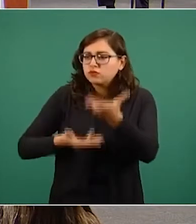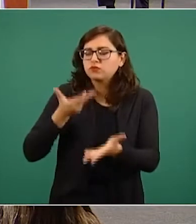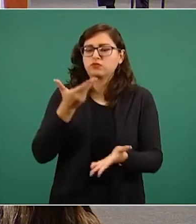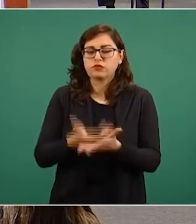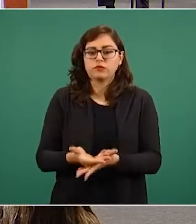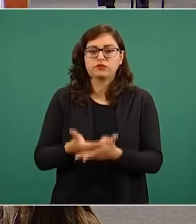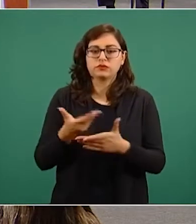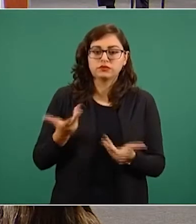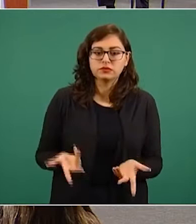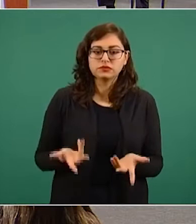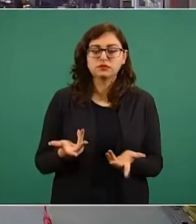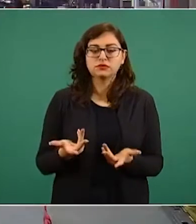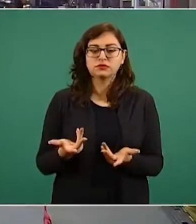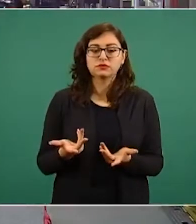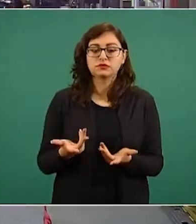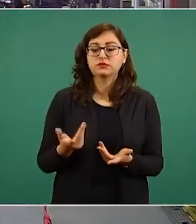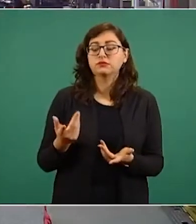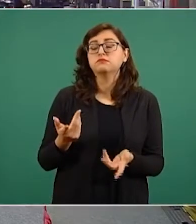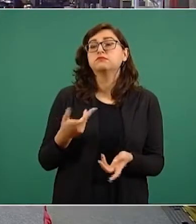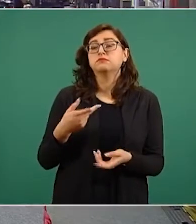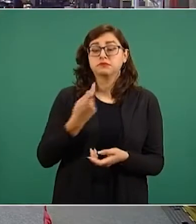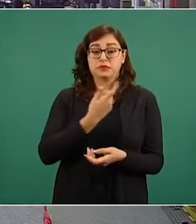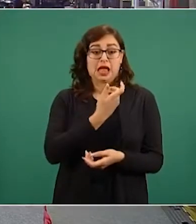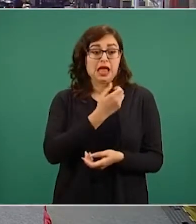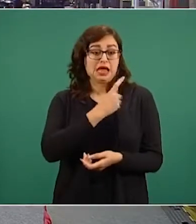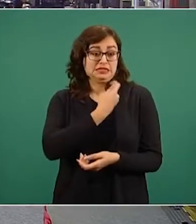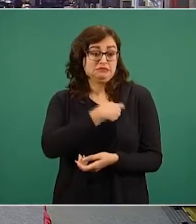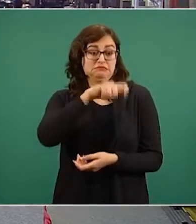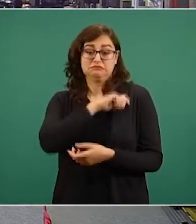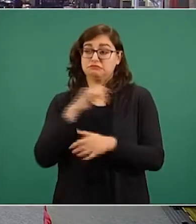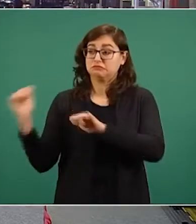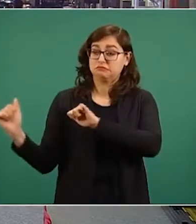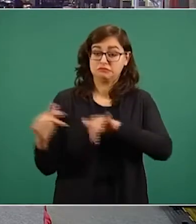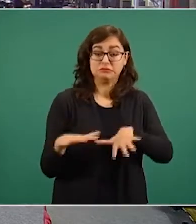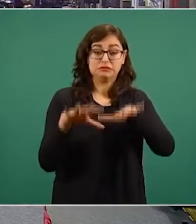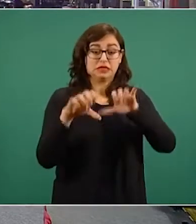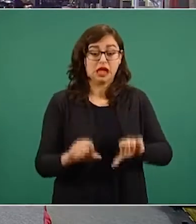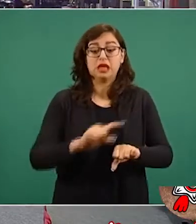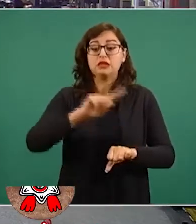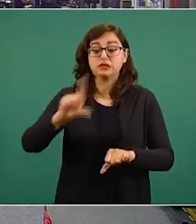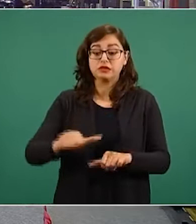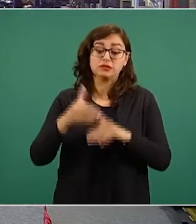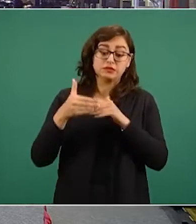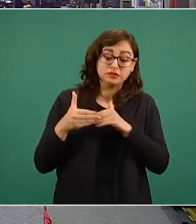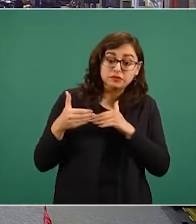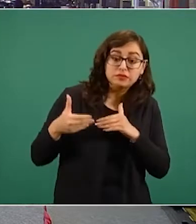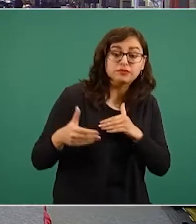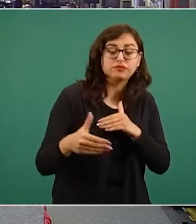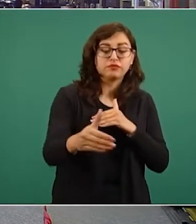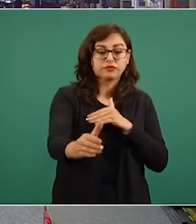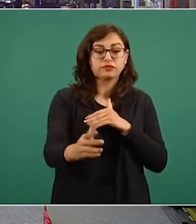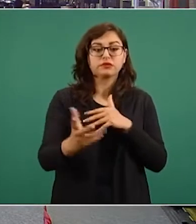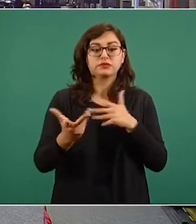años inmediatamente posteriores a la conquista los abusos fueron atribuibles a adelantados que